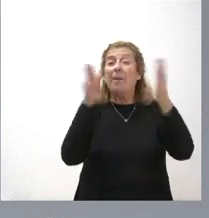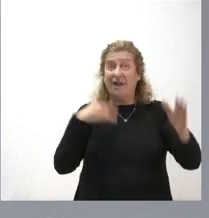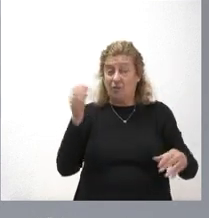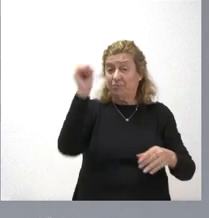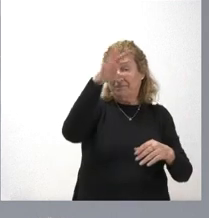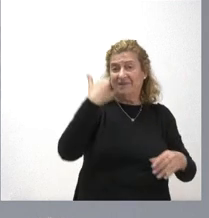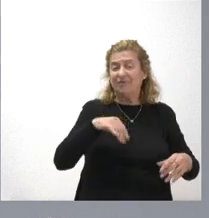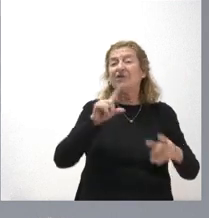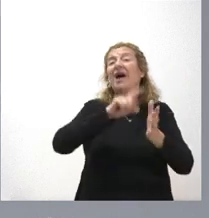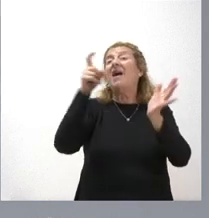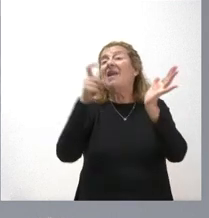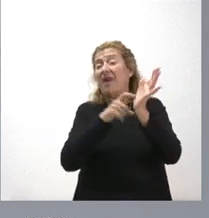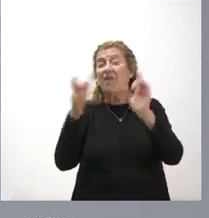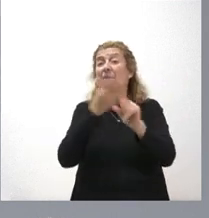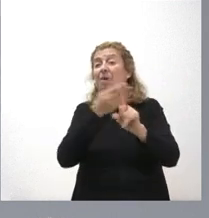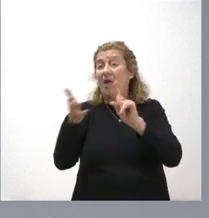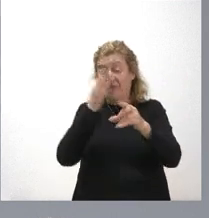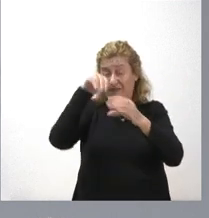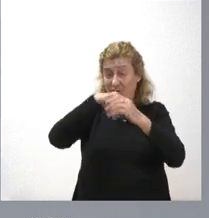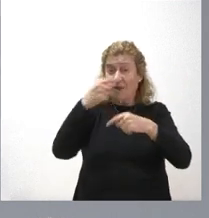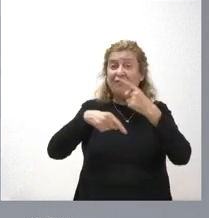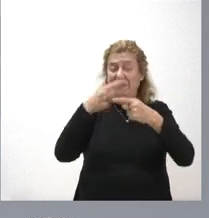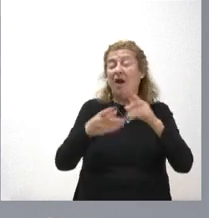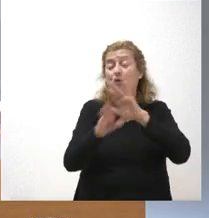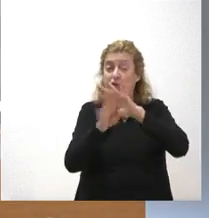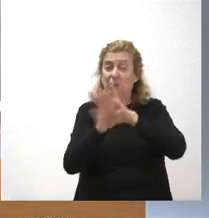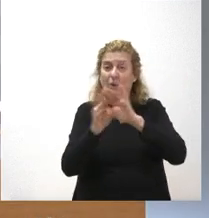intrafamiliar continúa la tramitación con la elaboración de ese texto